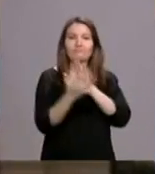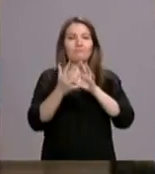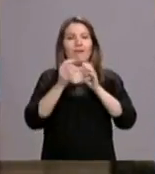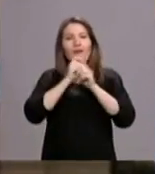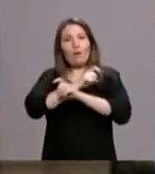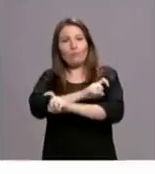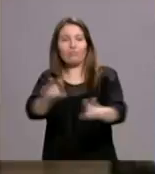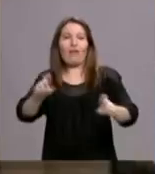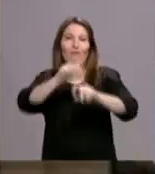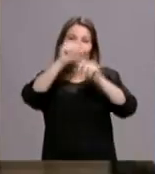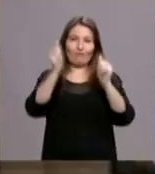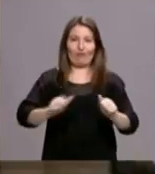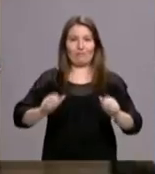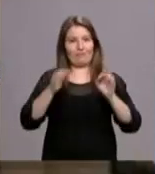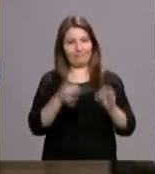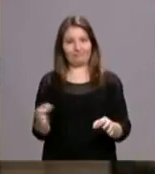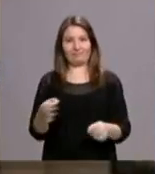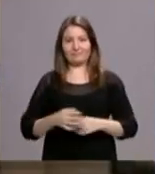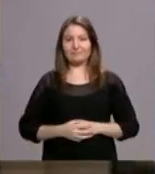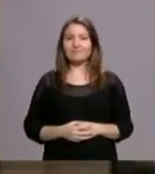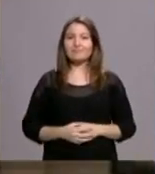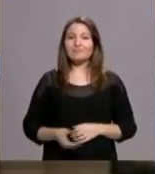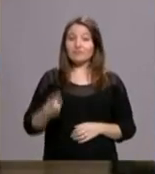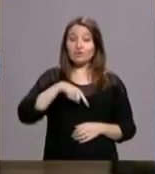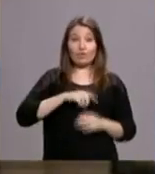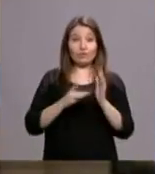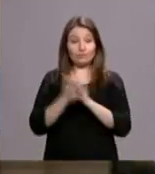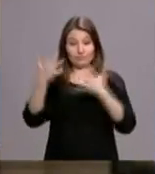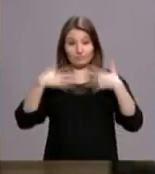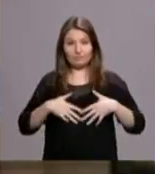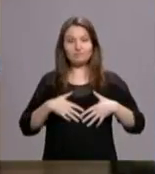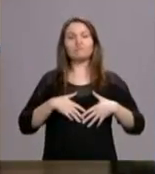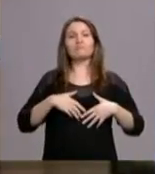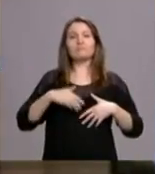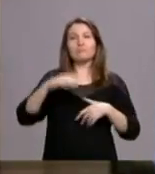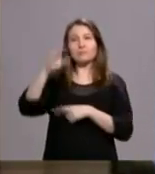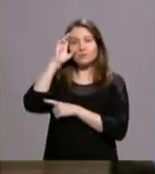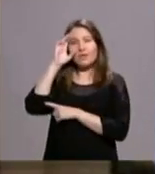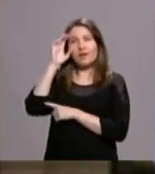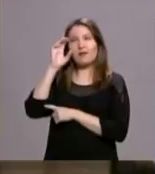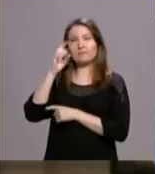fórmula. Acoger la luz supone contemplar, vivir y anunciar.